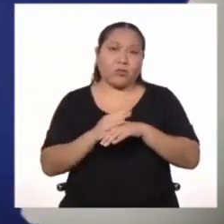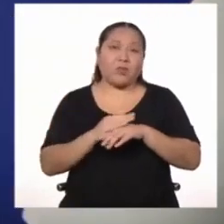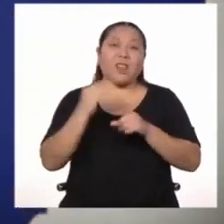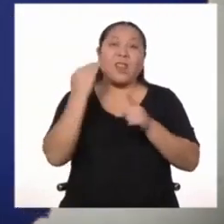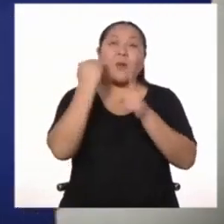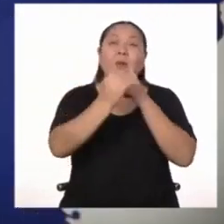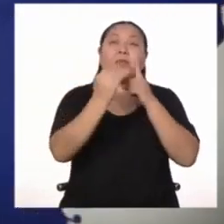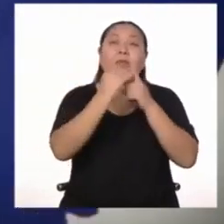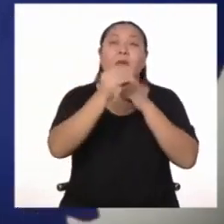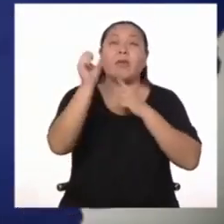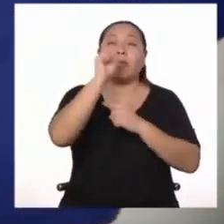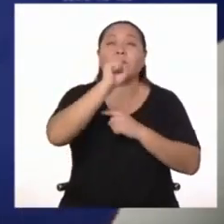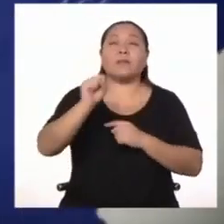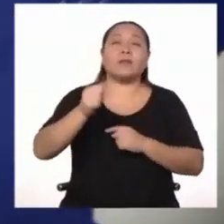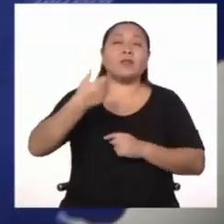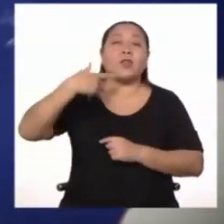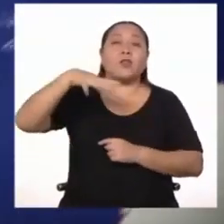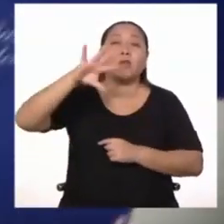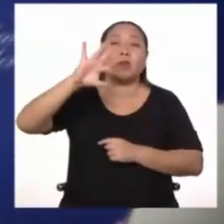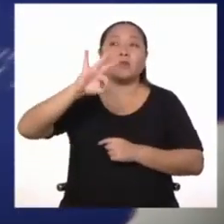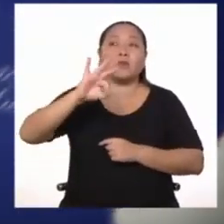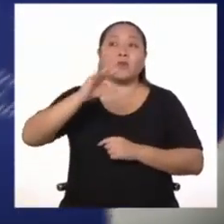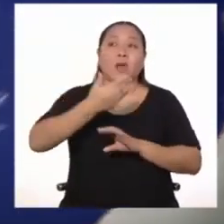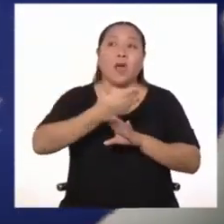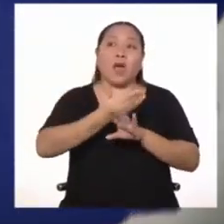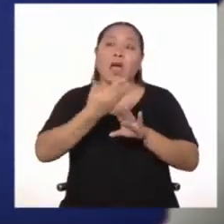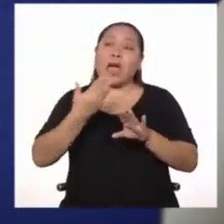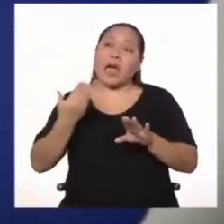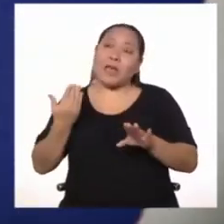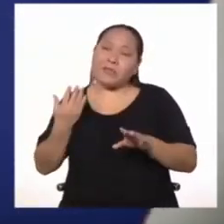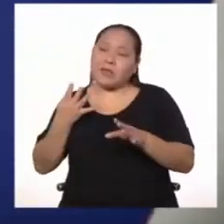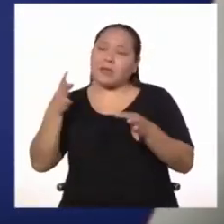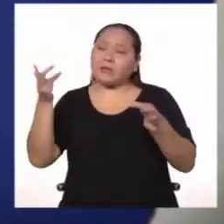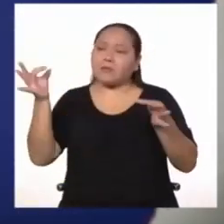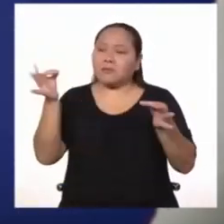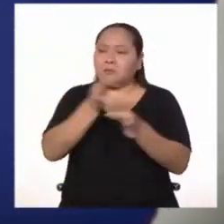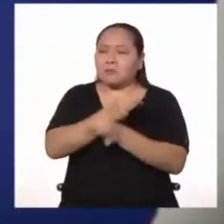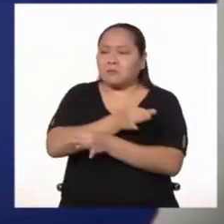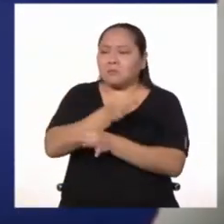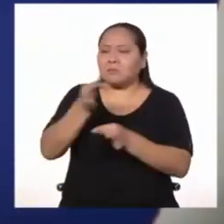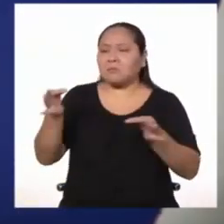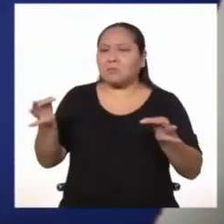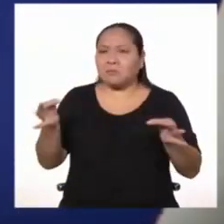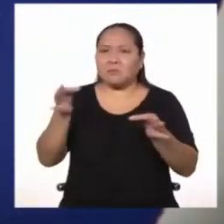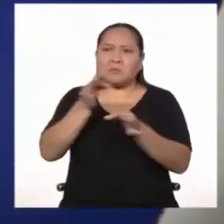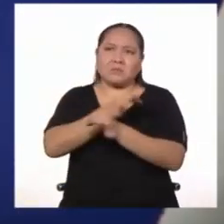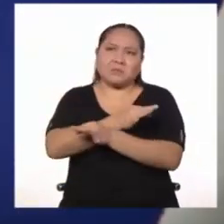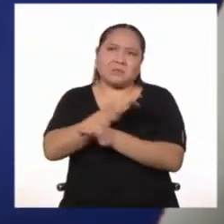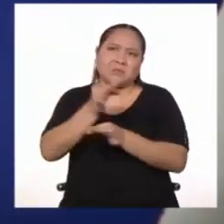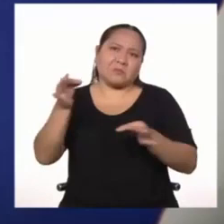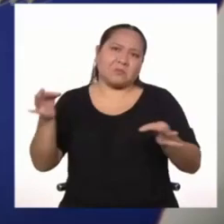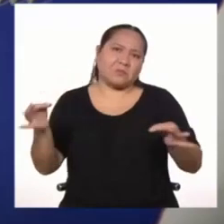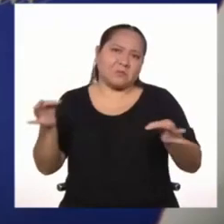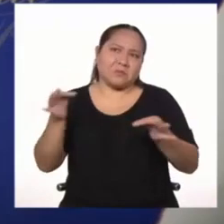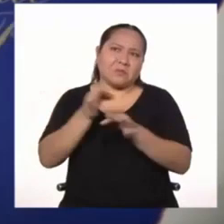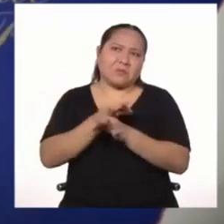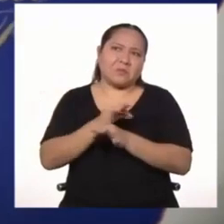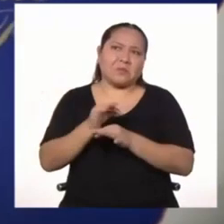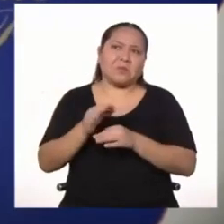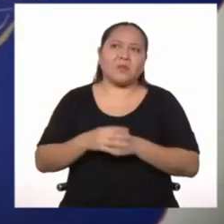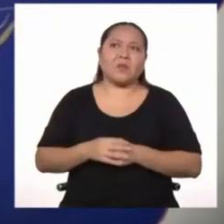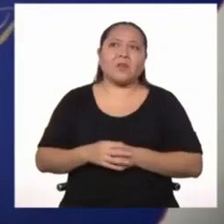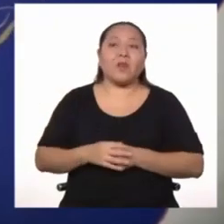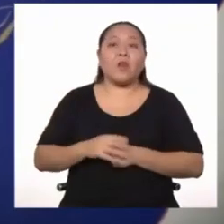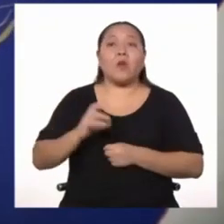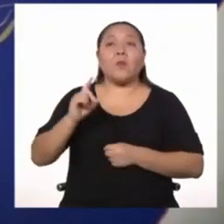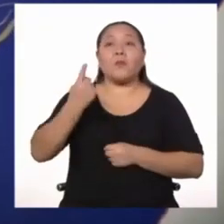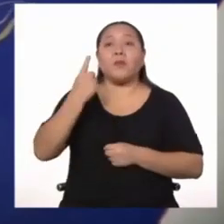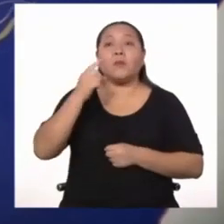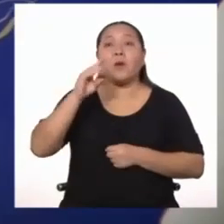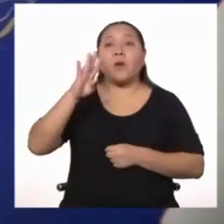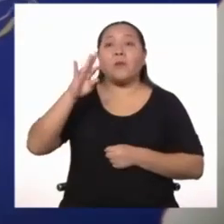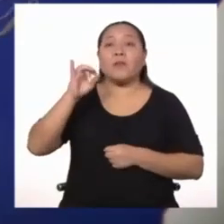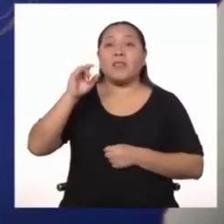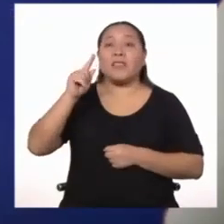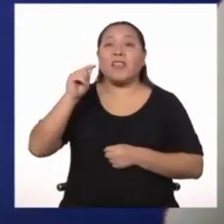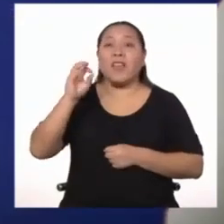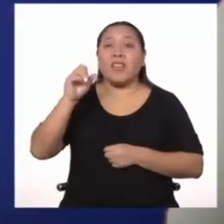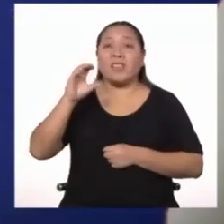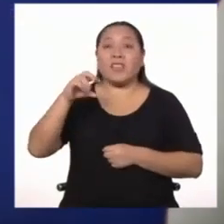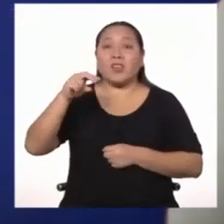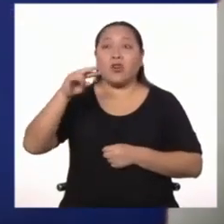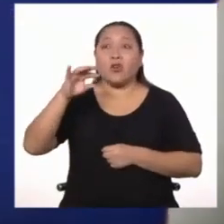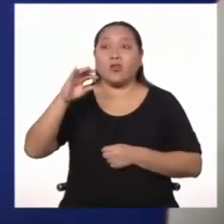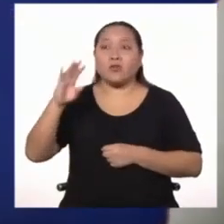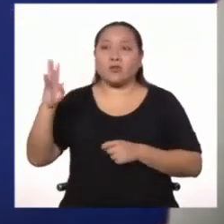XIX. Antes, lo que hubo fueron intercambios y, si nos ponemos estrictos, los primeros británicos que llegaron a nuestras